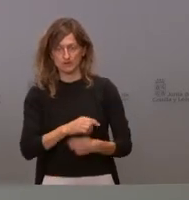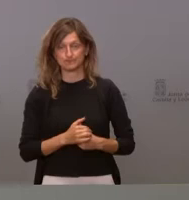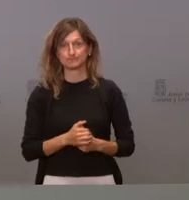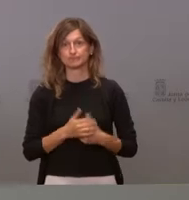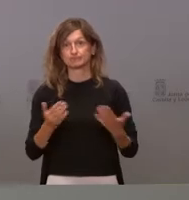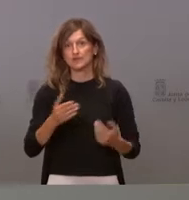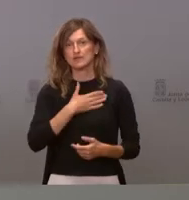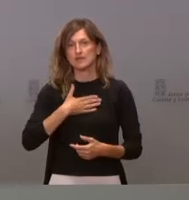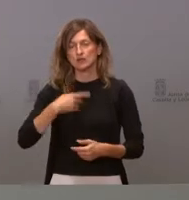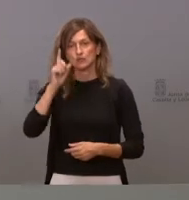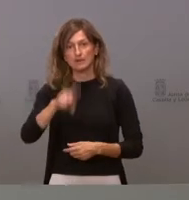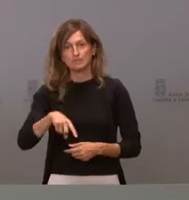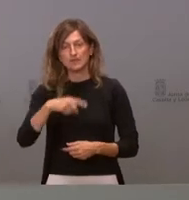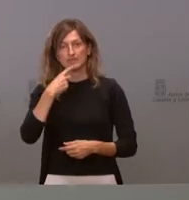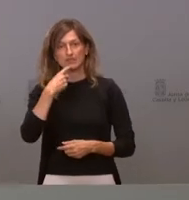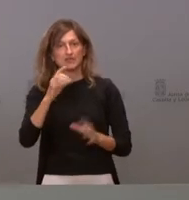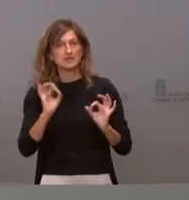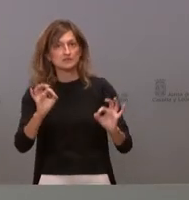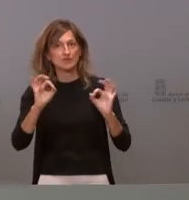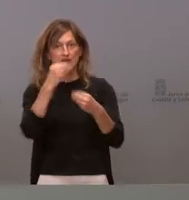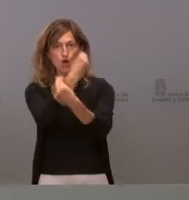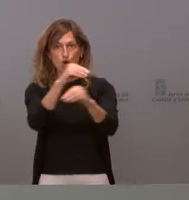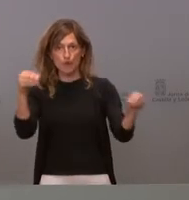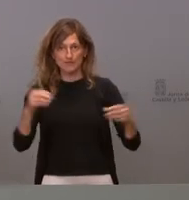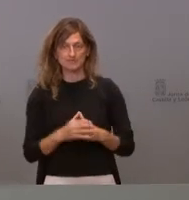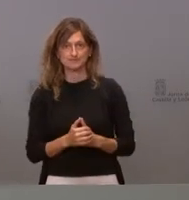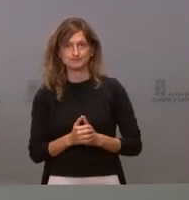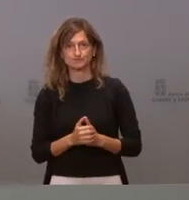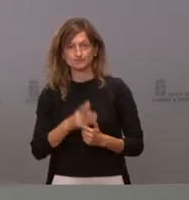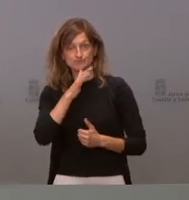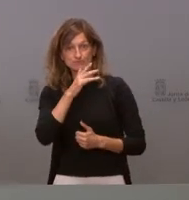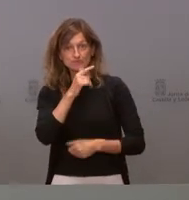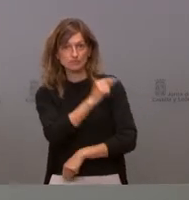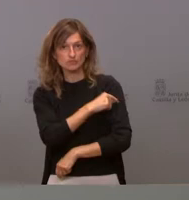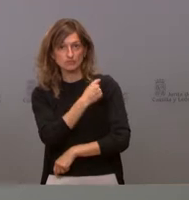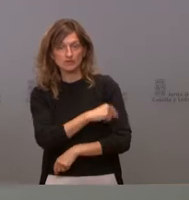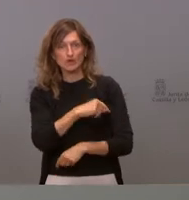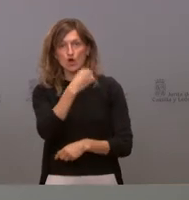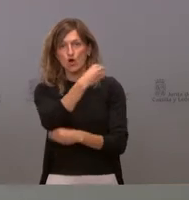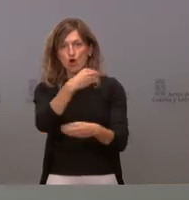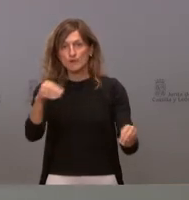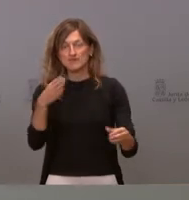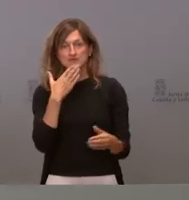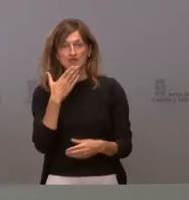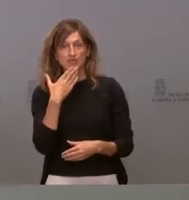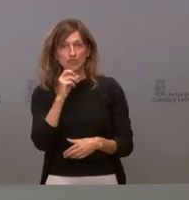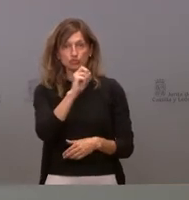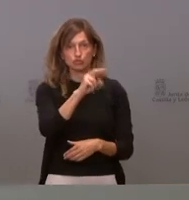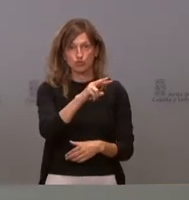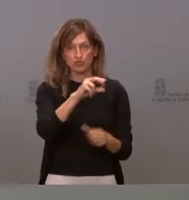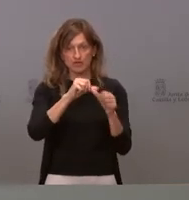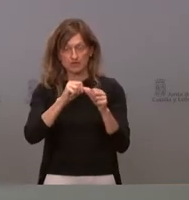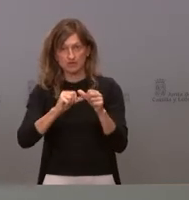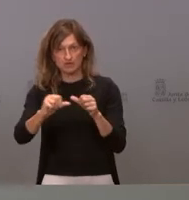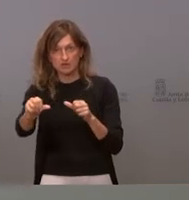quiero también hacer una mención especial a nuestros jóvenes. Estamos vacunando ahora mismo a jóvenes desde los 12 años